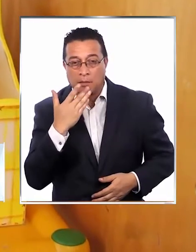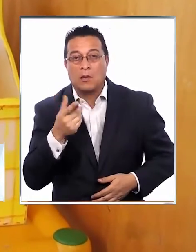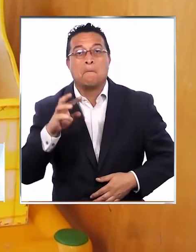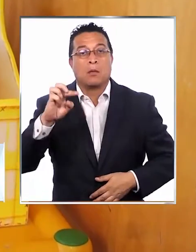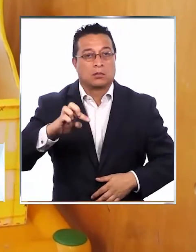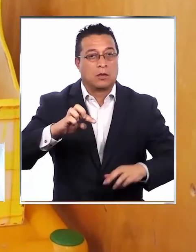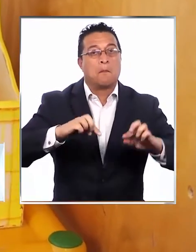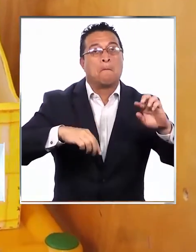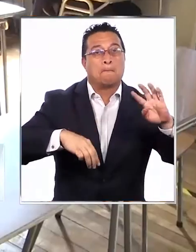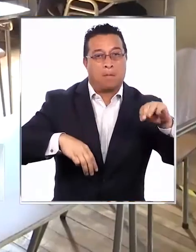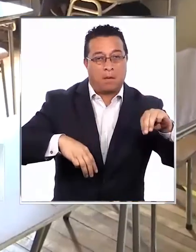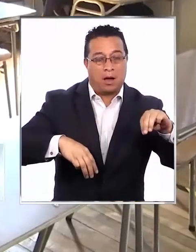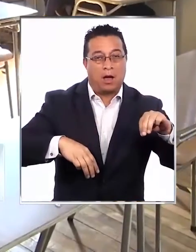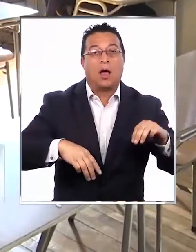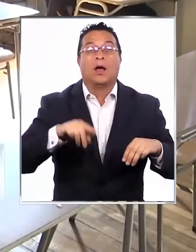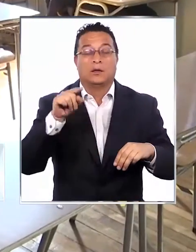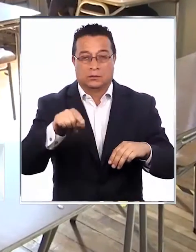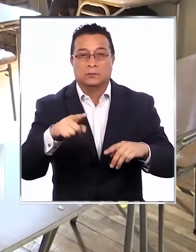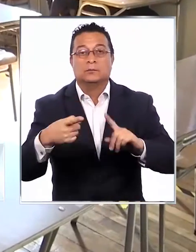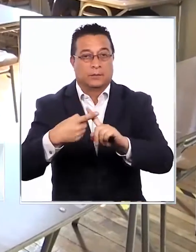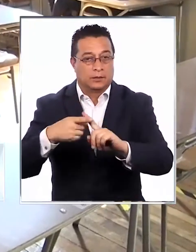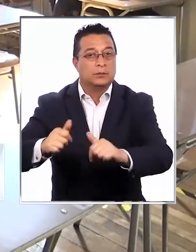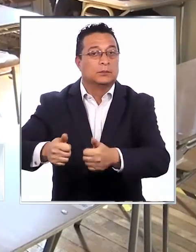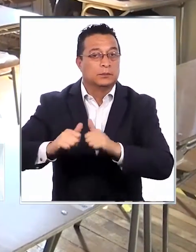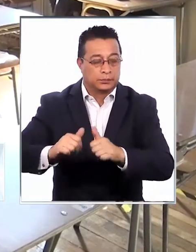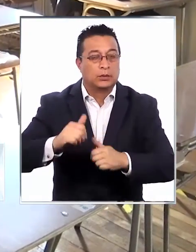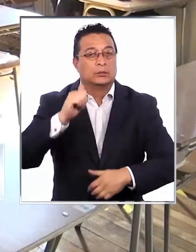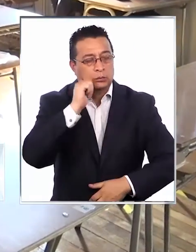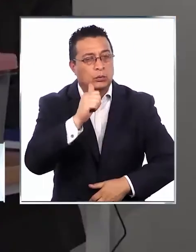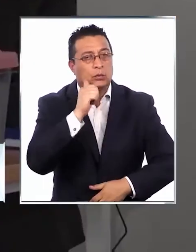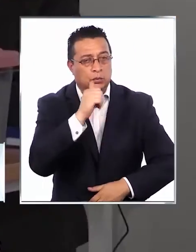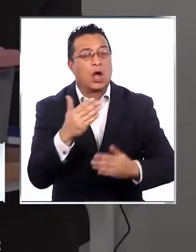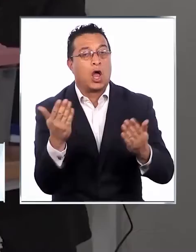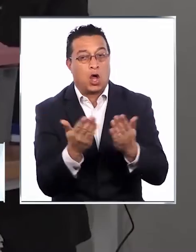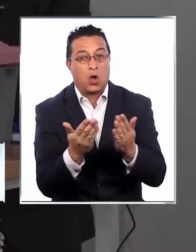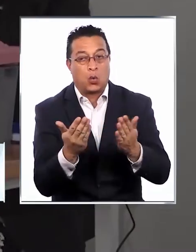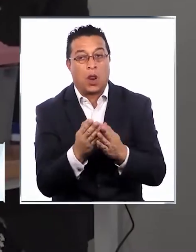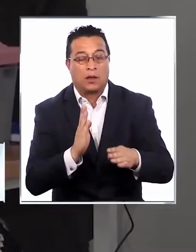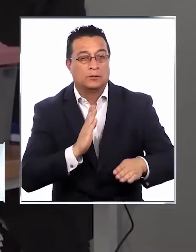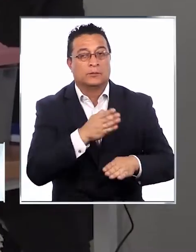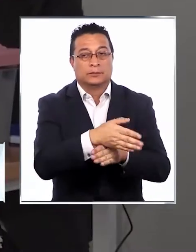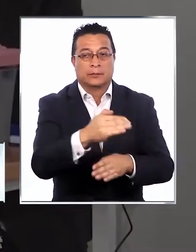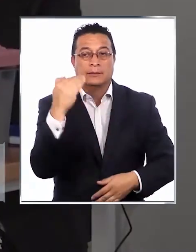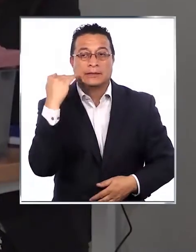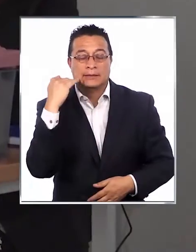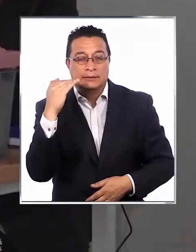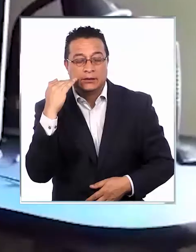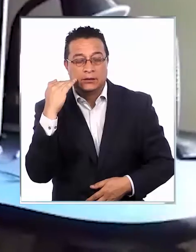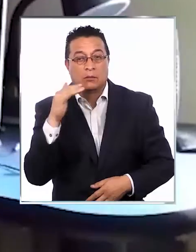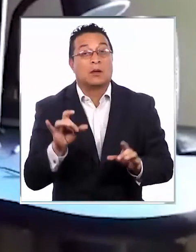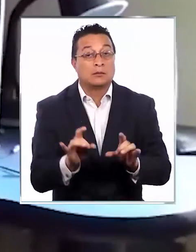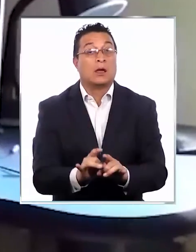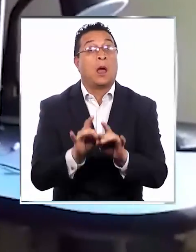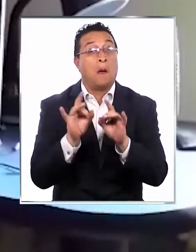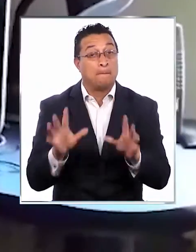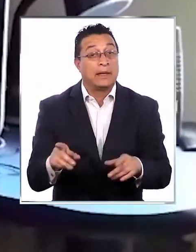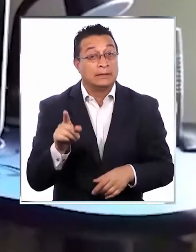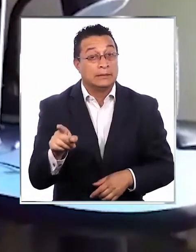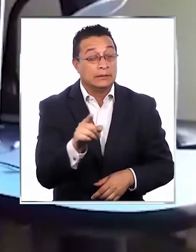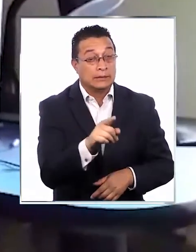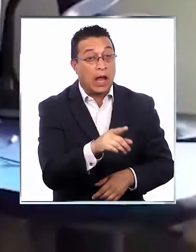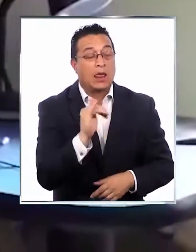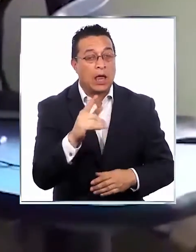para los apoderados. Retos que también son parte del día a día de las escuelas donde asisten los niños, pero muy en especial,